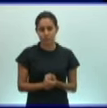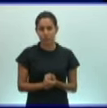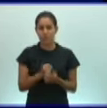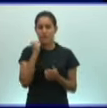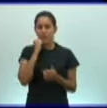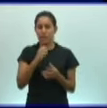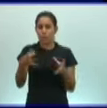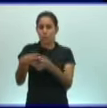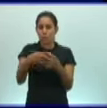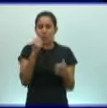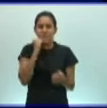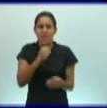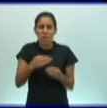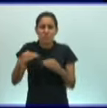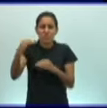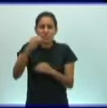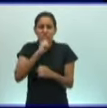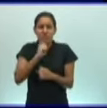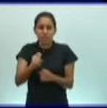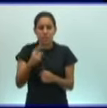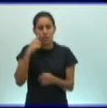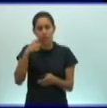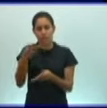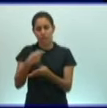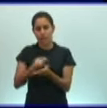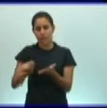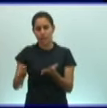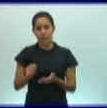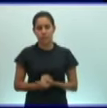Por tanto, les dejo con ese ejercicio.